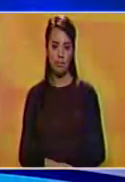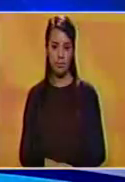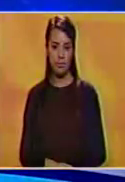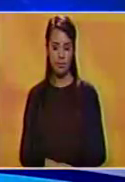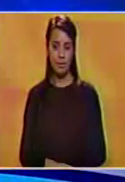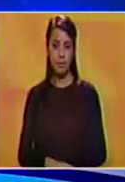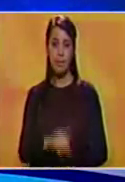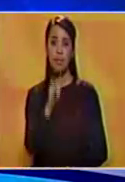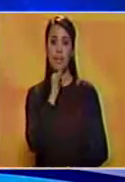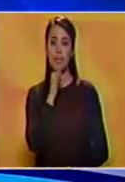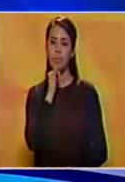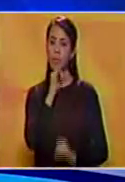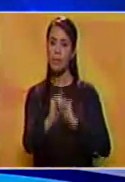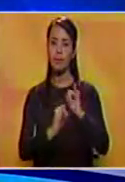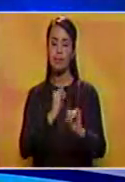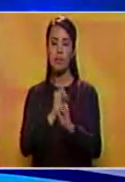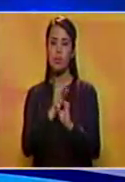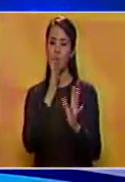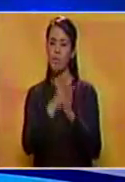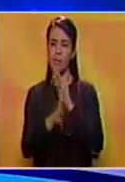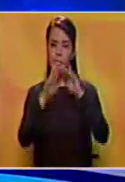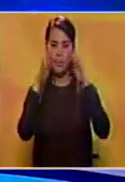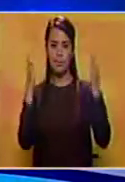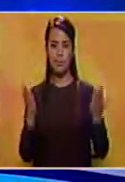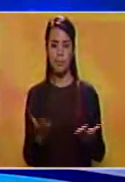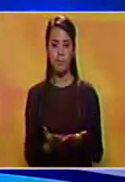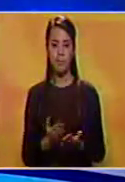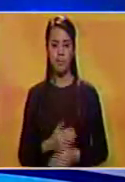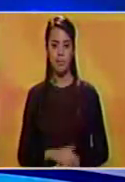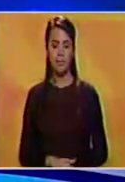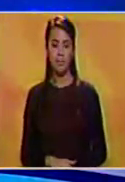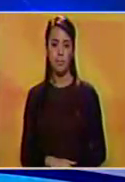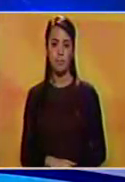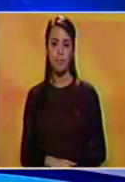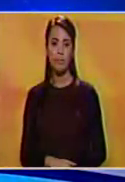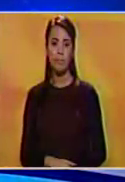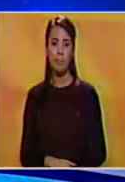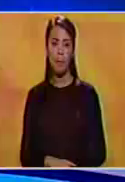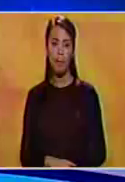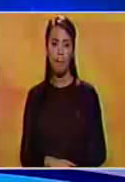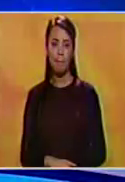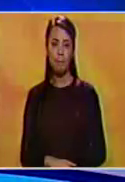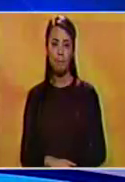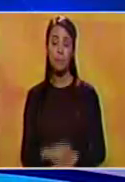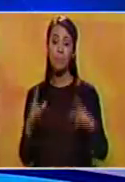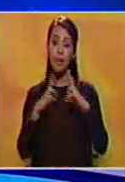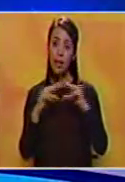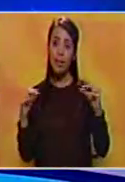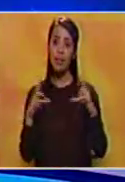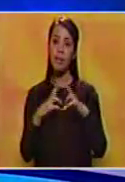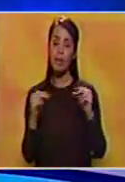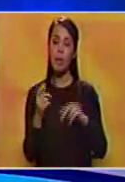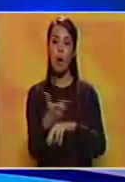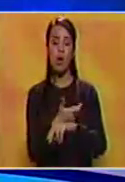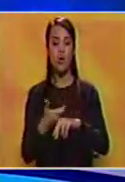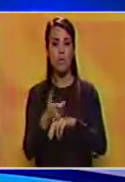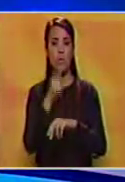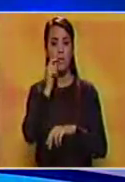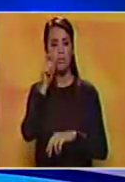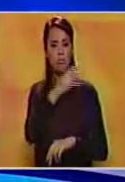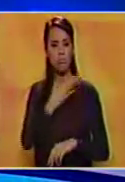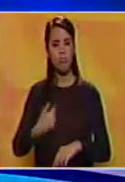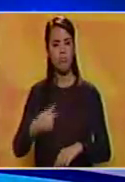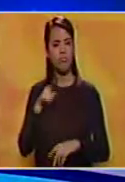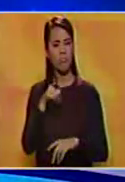Iniciamos el recorrido por las notas internacionales en lo que pasa en el mundo. Así es, milagros. Lo hacemos en Nicaragua, donde el gobierno Daniel Ortega